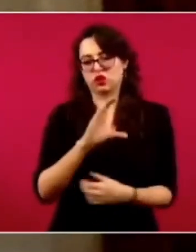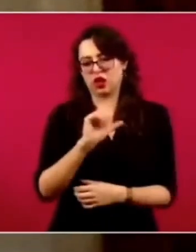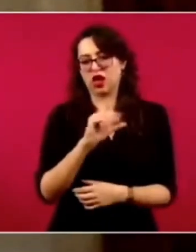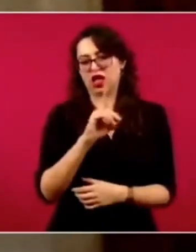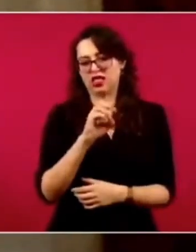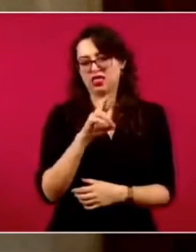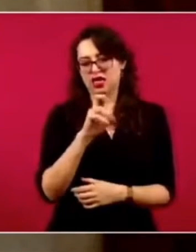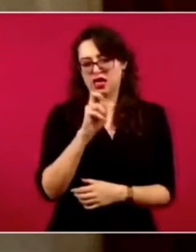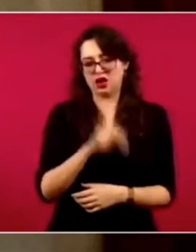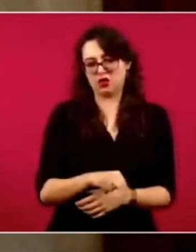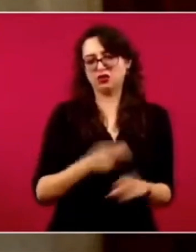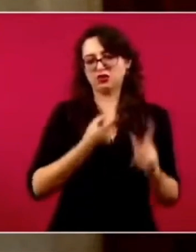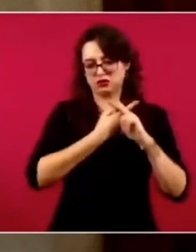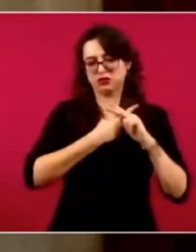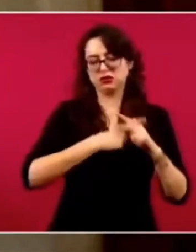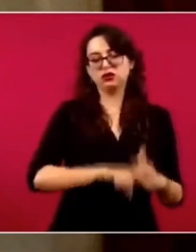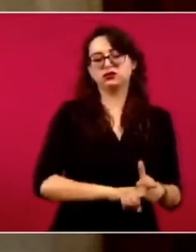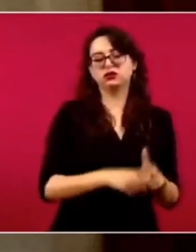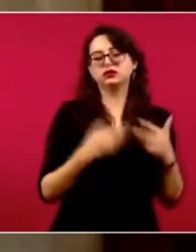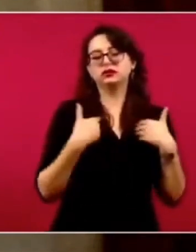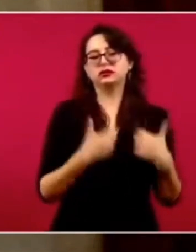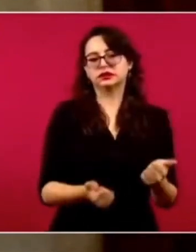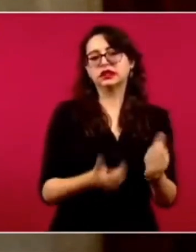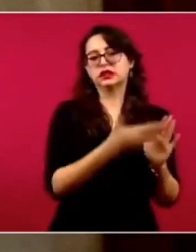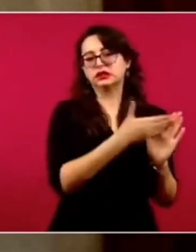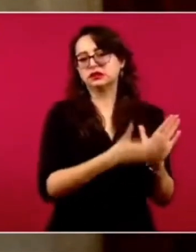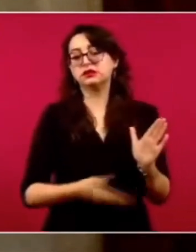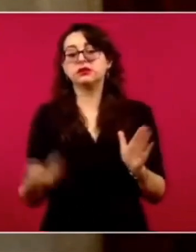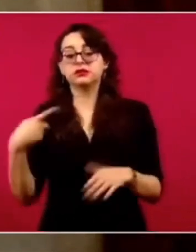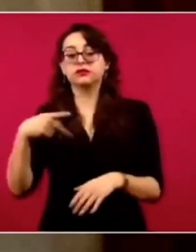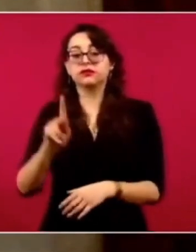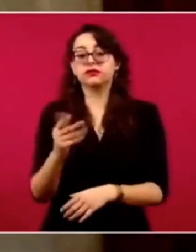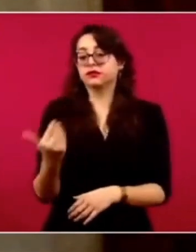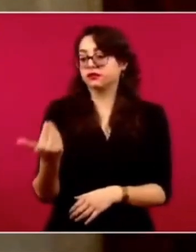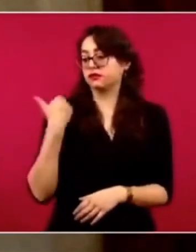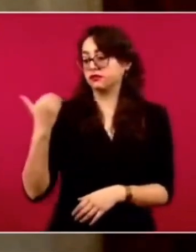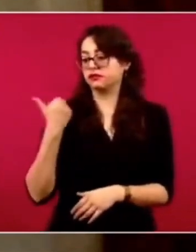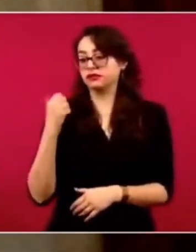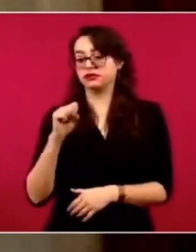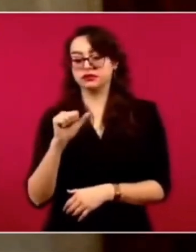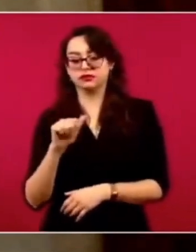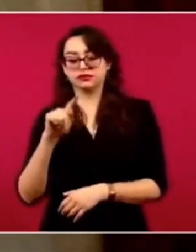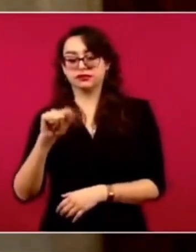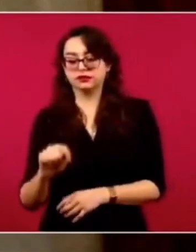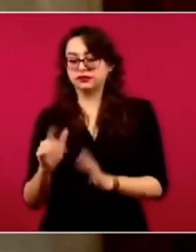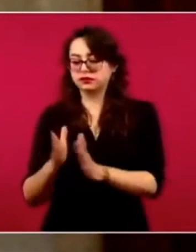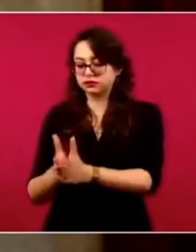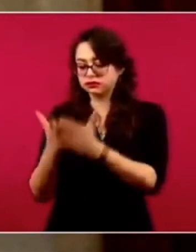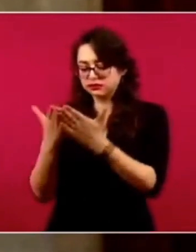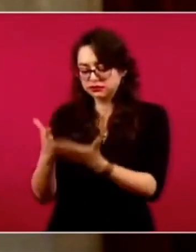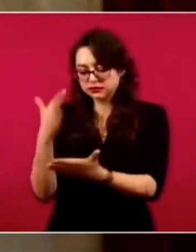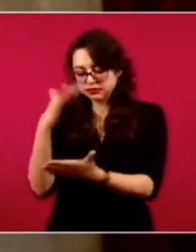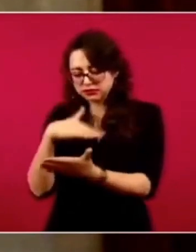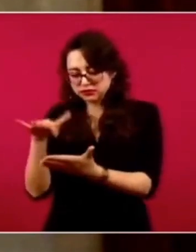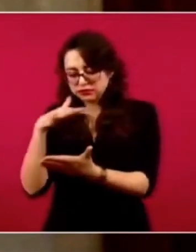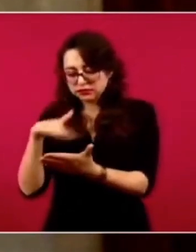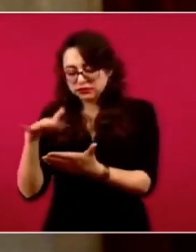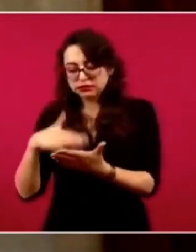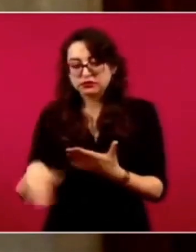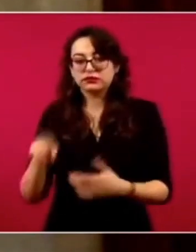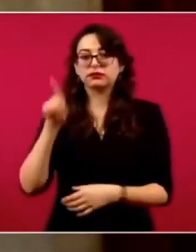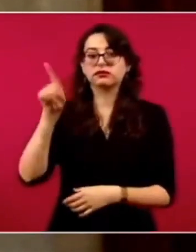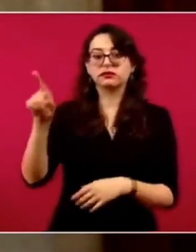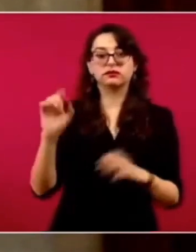nosotros tuvimos acceso a un expediente del Servicio de Administración Tributaria, donde se revela que en el caso del gobierno de